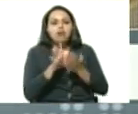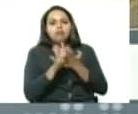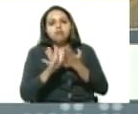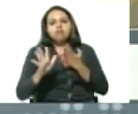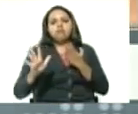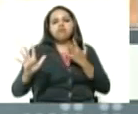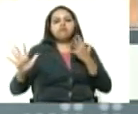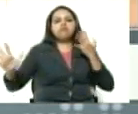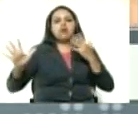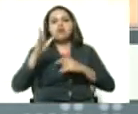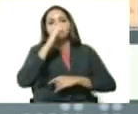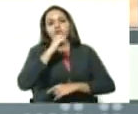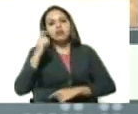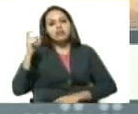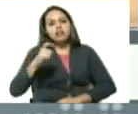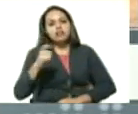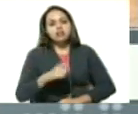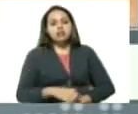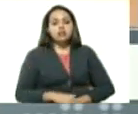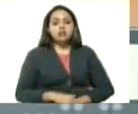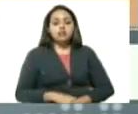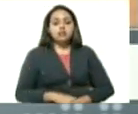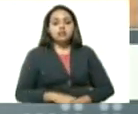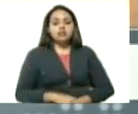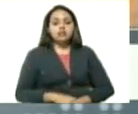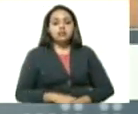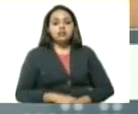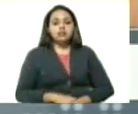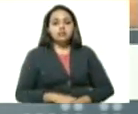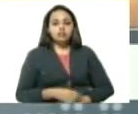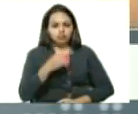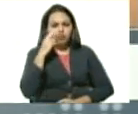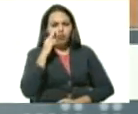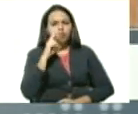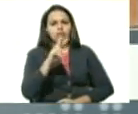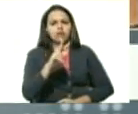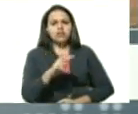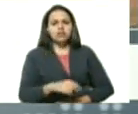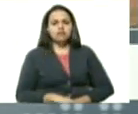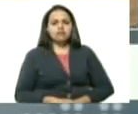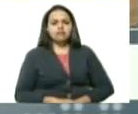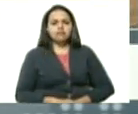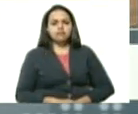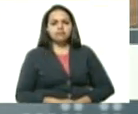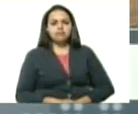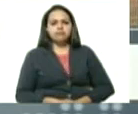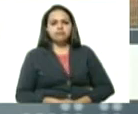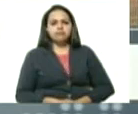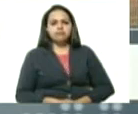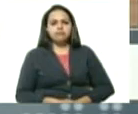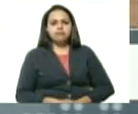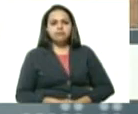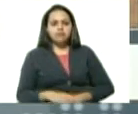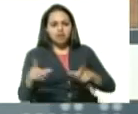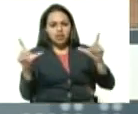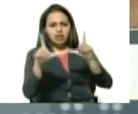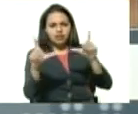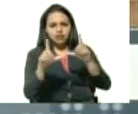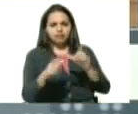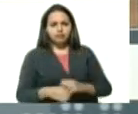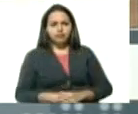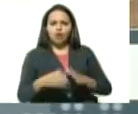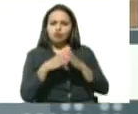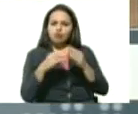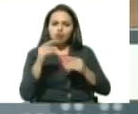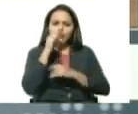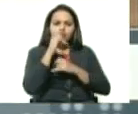y además perjudiciales. Yo estuve viendo la transmisión por televisión, por todos los